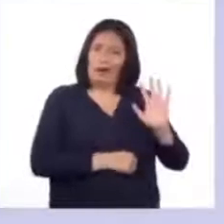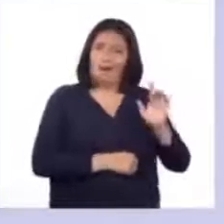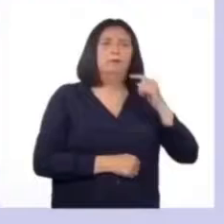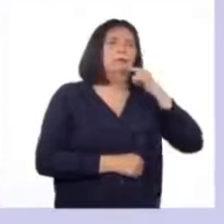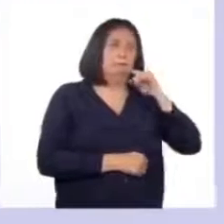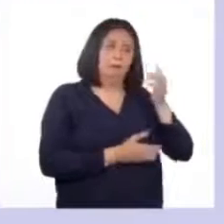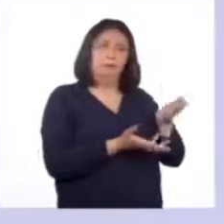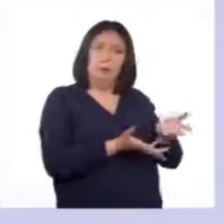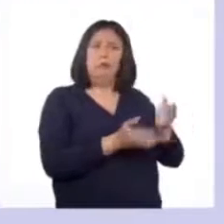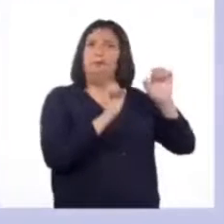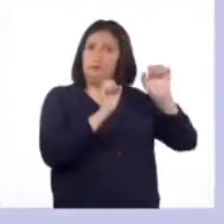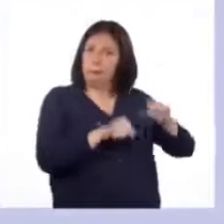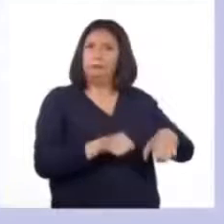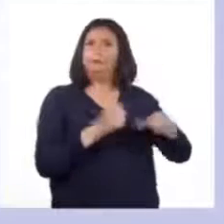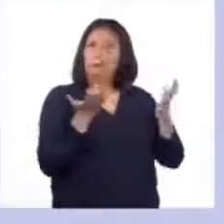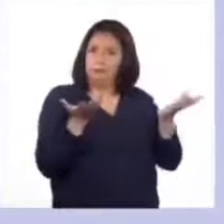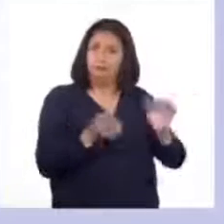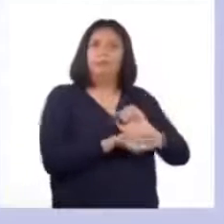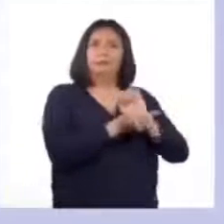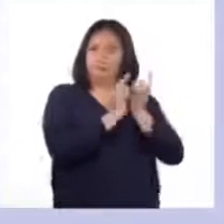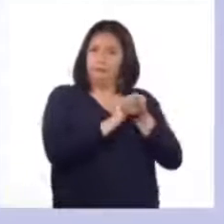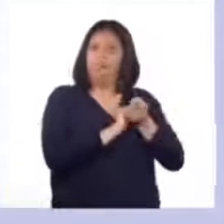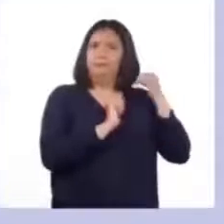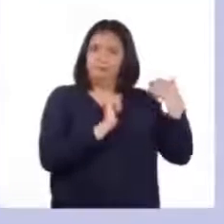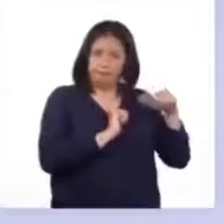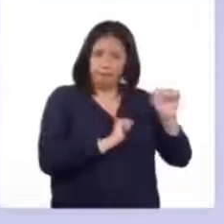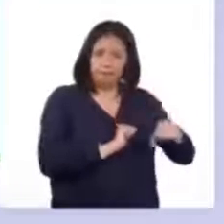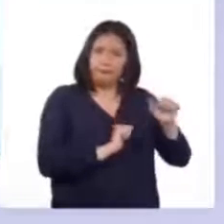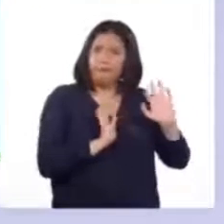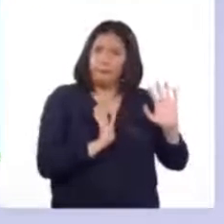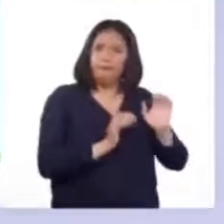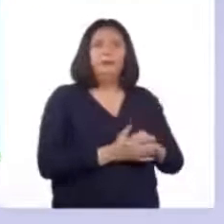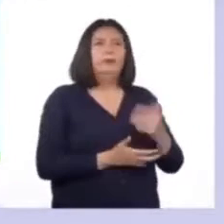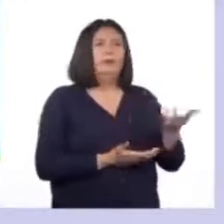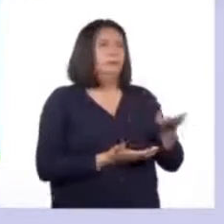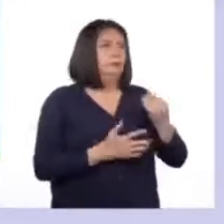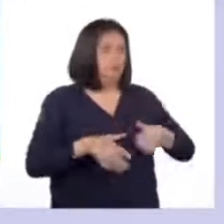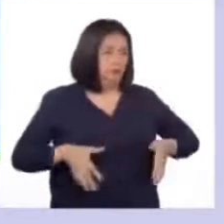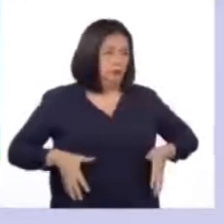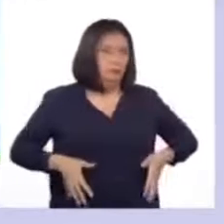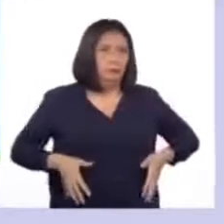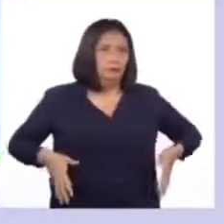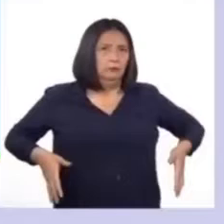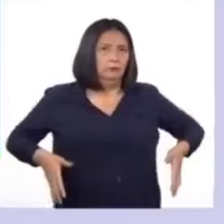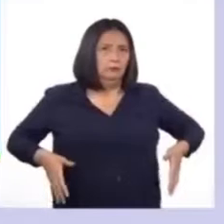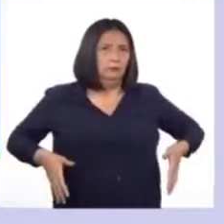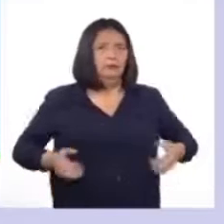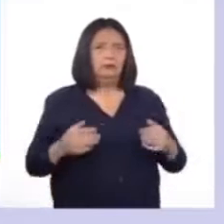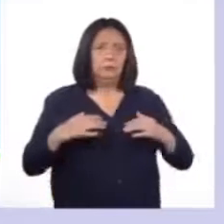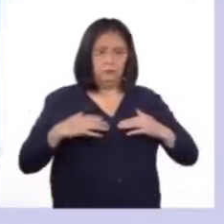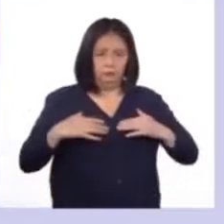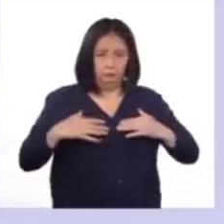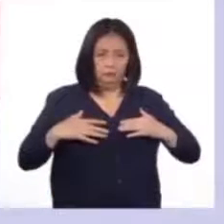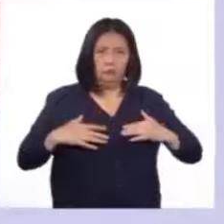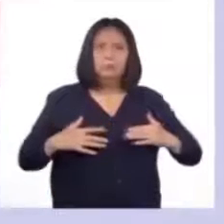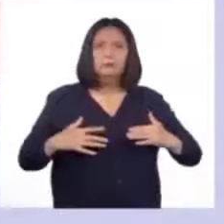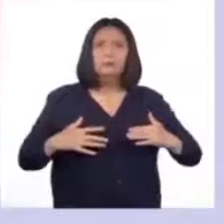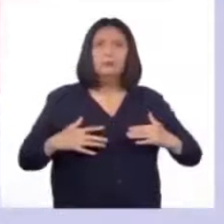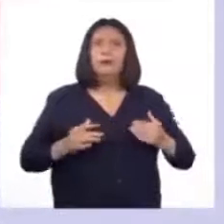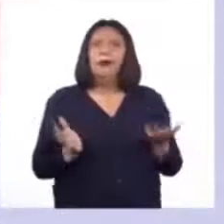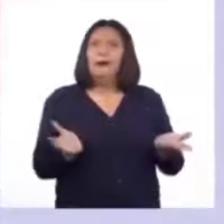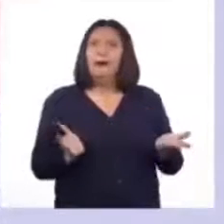mujeres también sufren cambios especiales como Las caderas se ensanchan y los pechos se desarrollan.